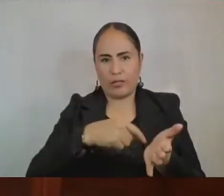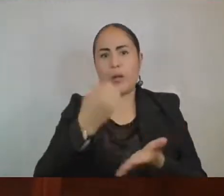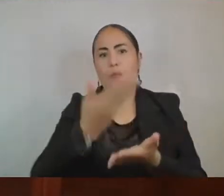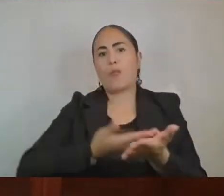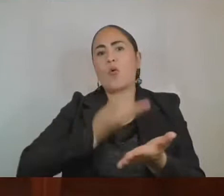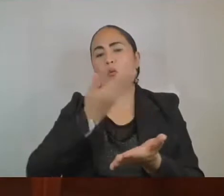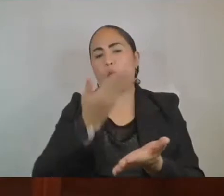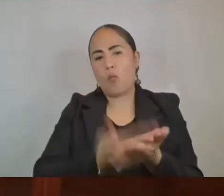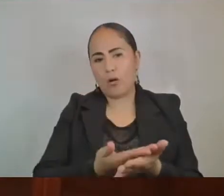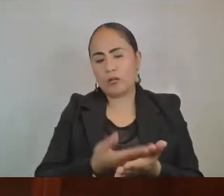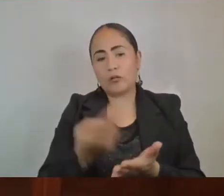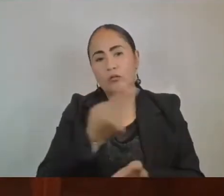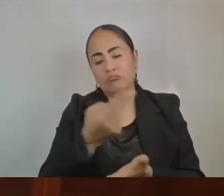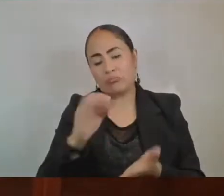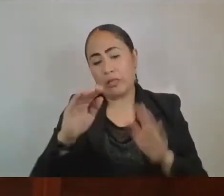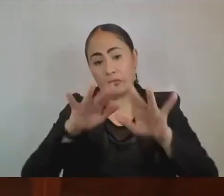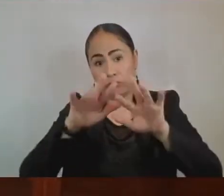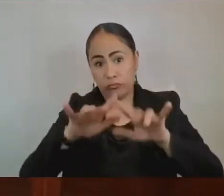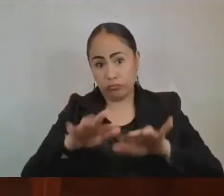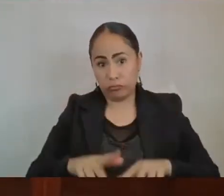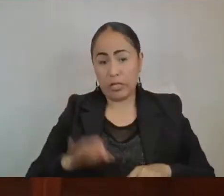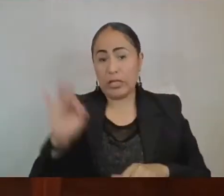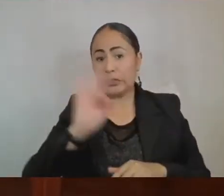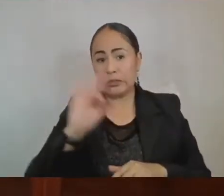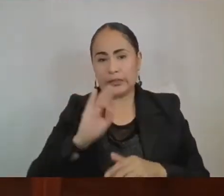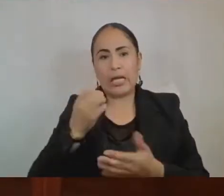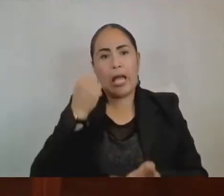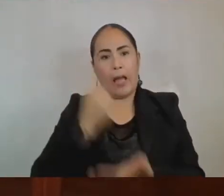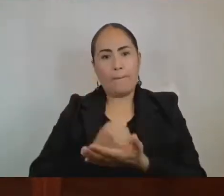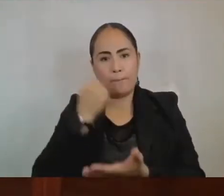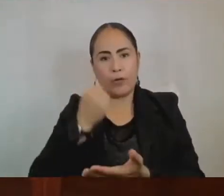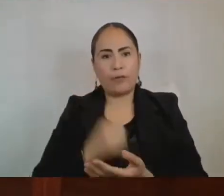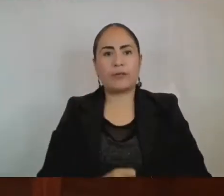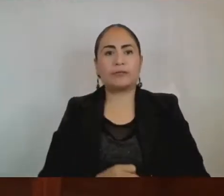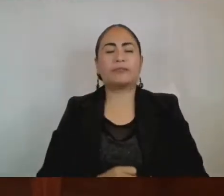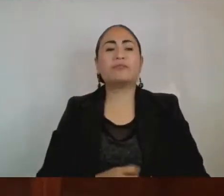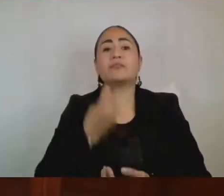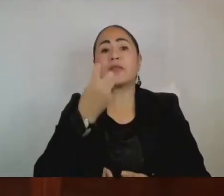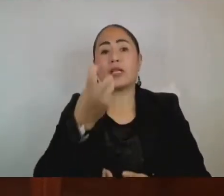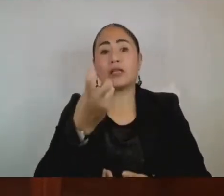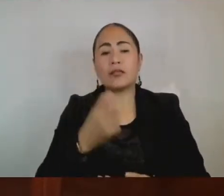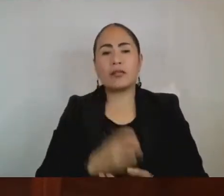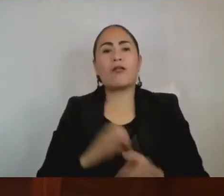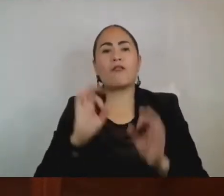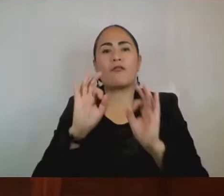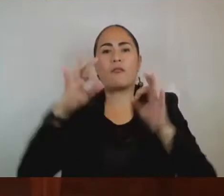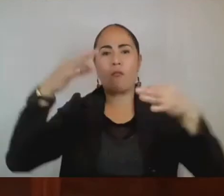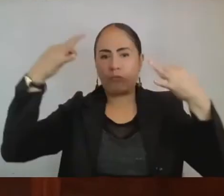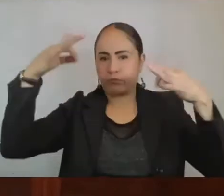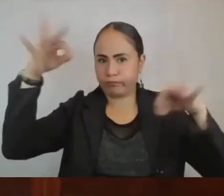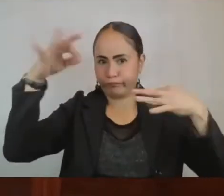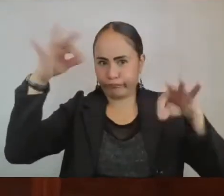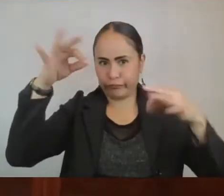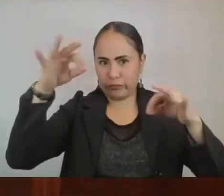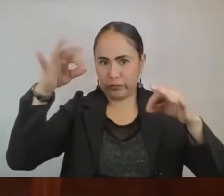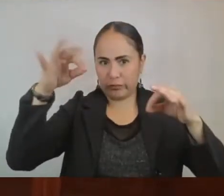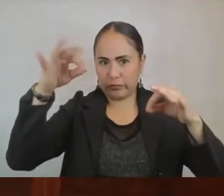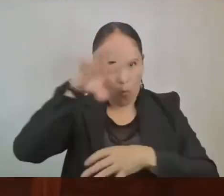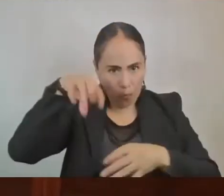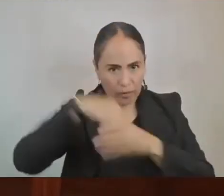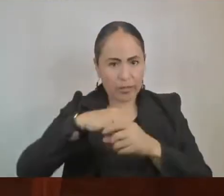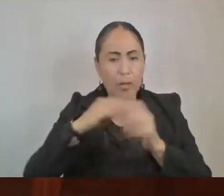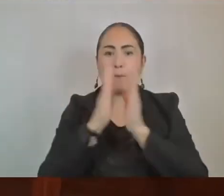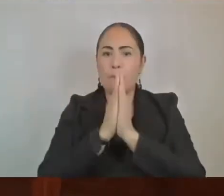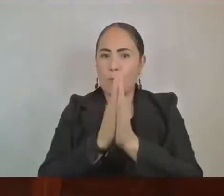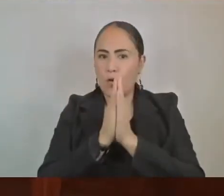apruebe en sus términos. Toda vez que la lectura del presente acuerdo es una versión concisa, pido a la honorable mesa directiva sea incluida de forma